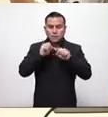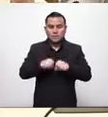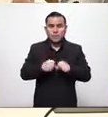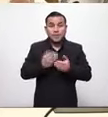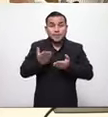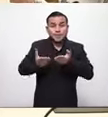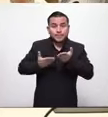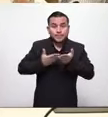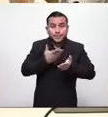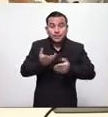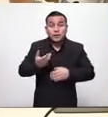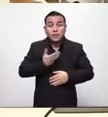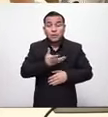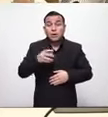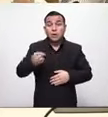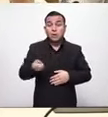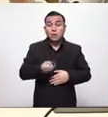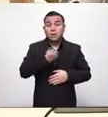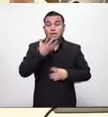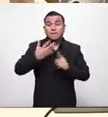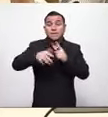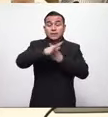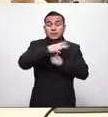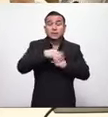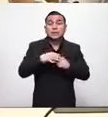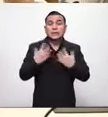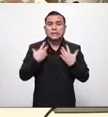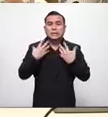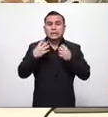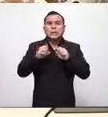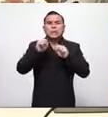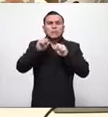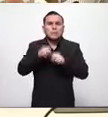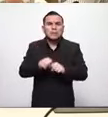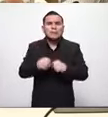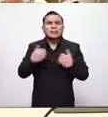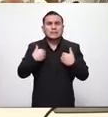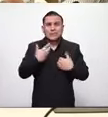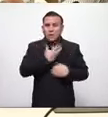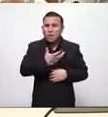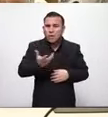atender las nuevas situaciones de salud que puedan presentarse